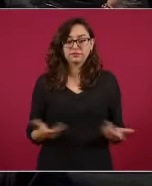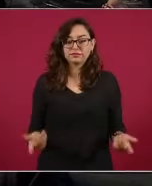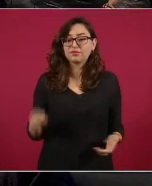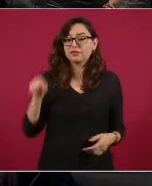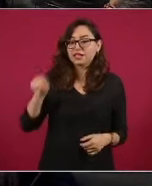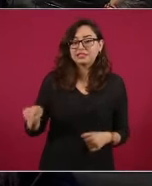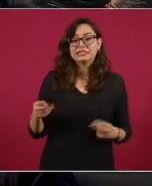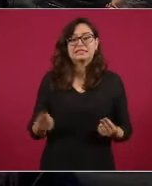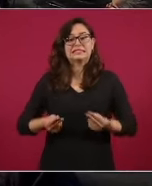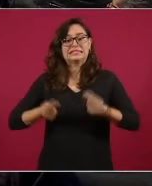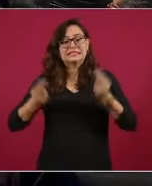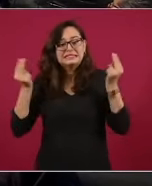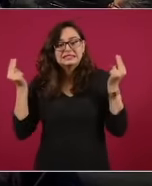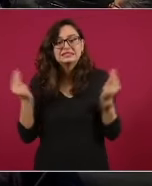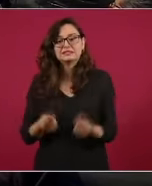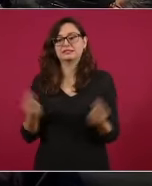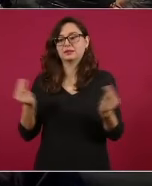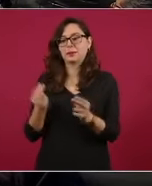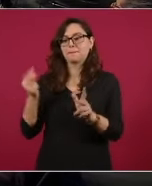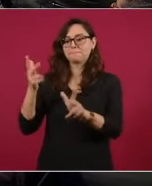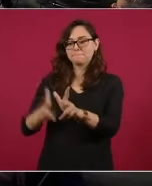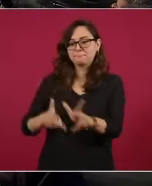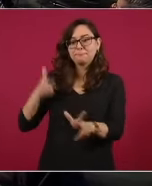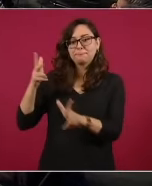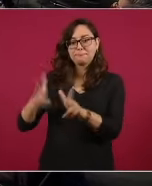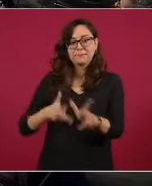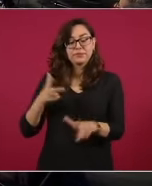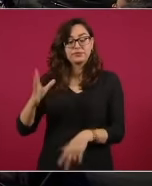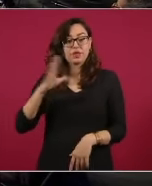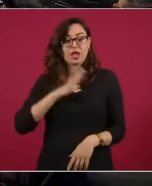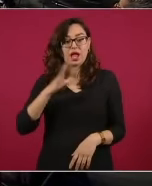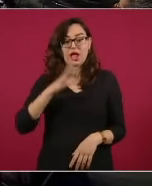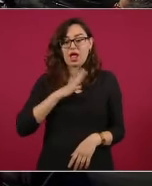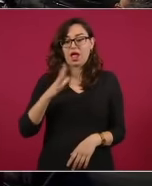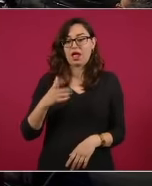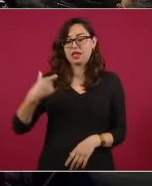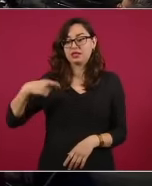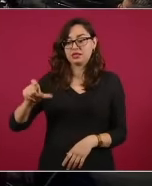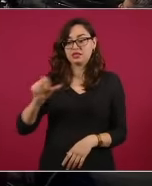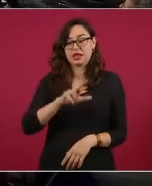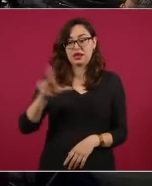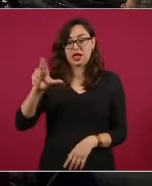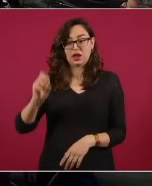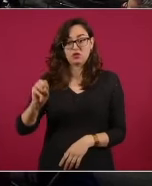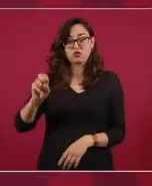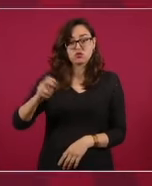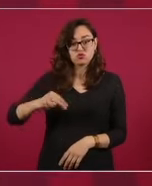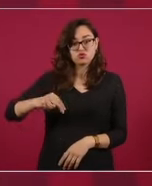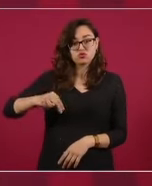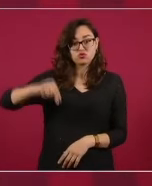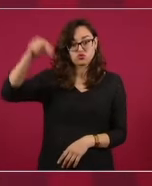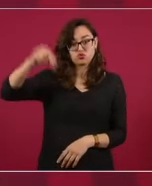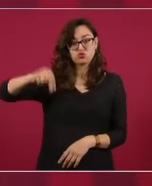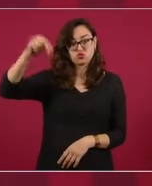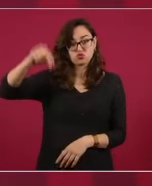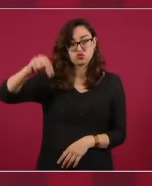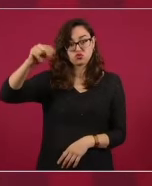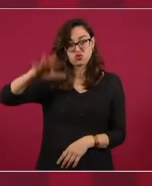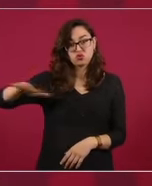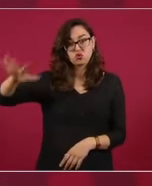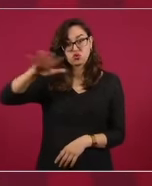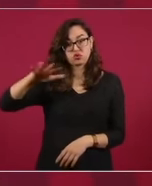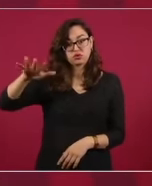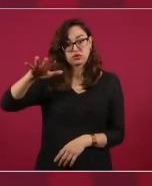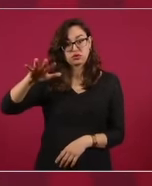porque son dos Quintana Roo, el Quintana Roo del Norte, de la Riviera Maya